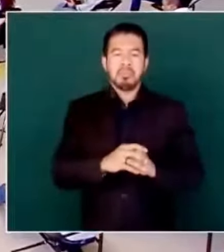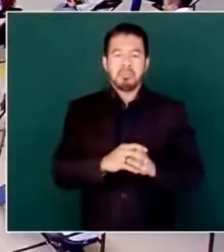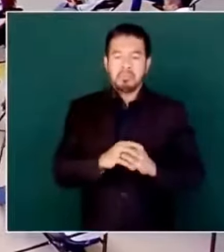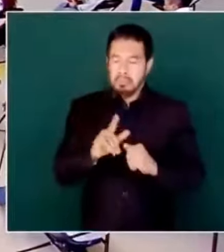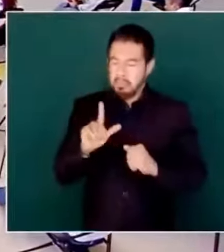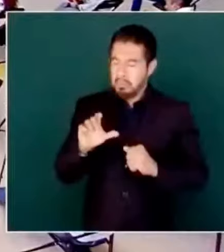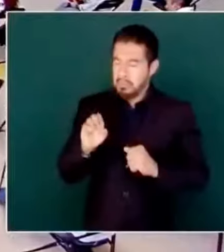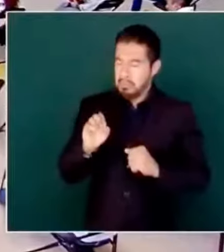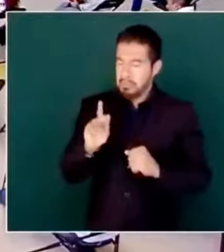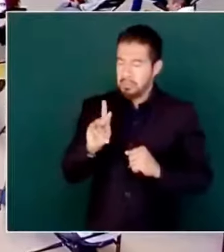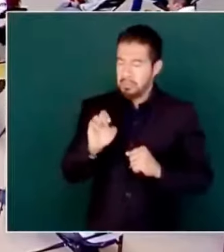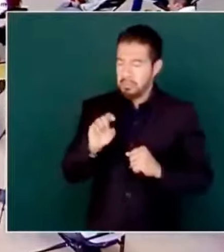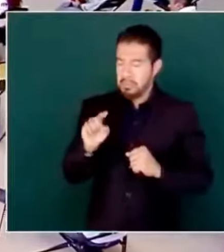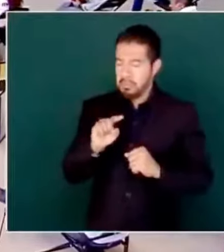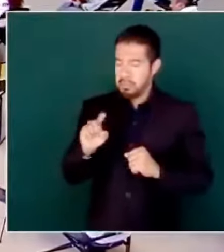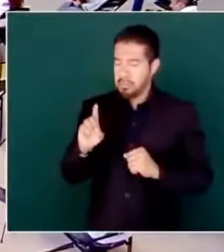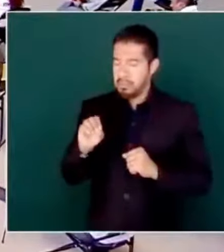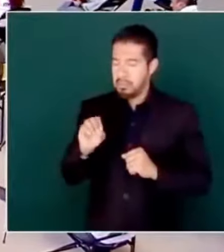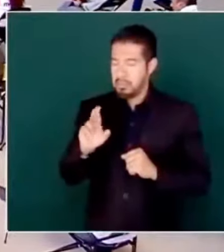Dórega.